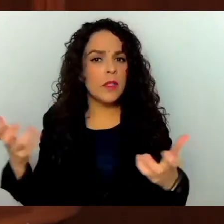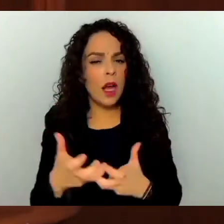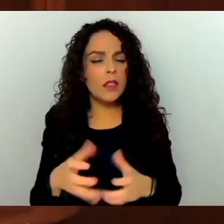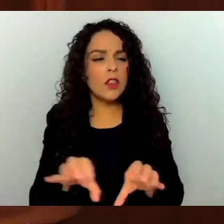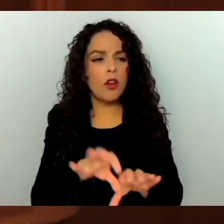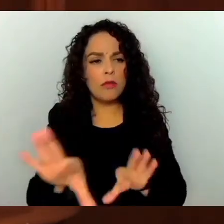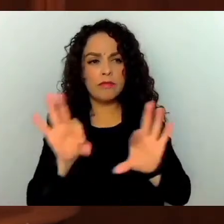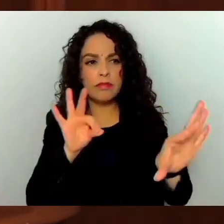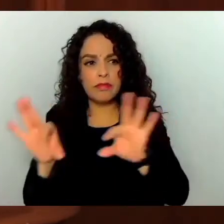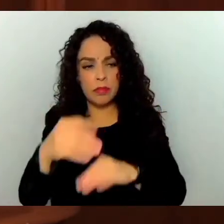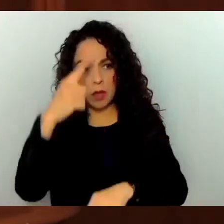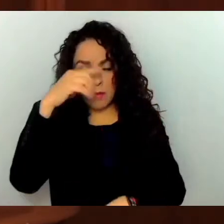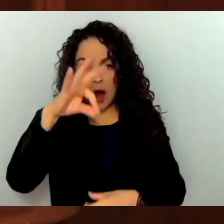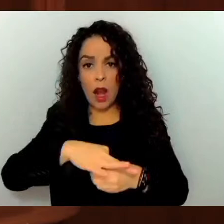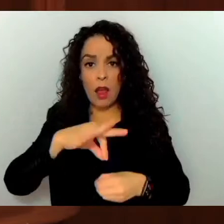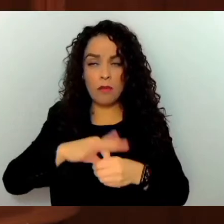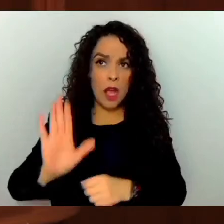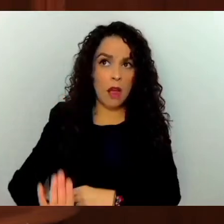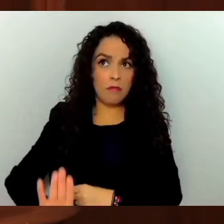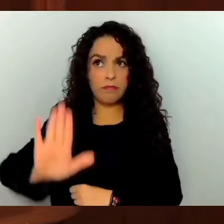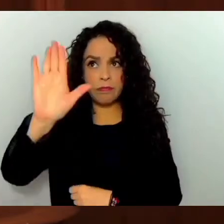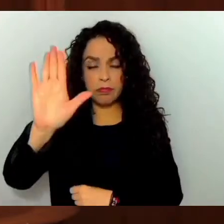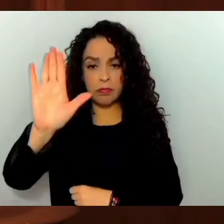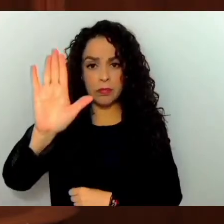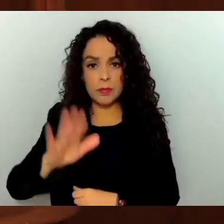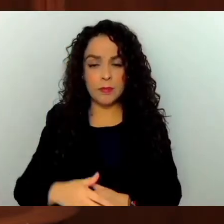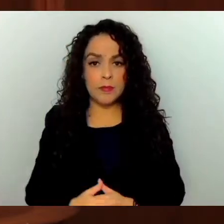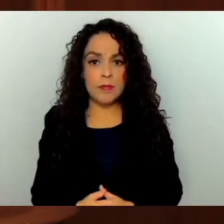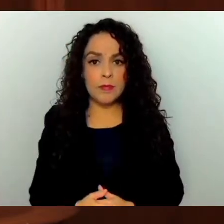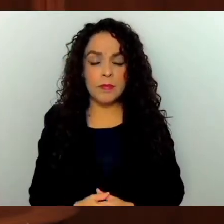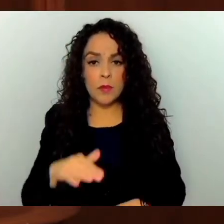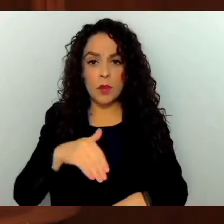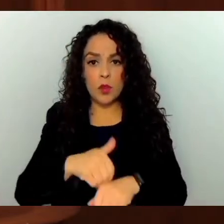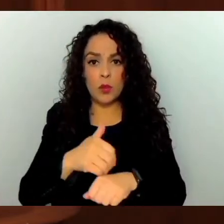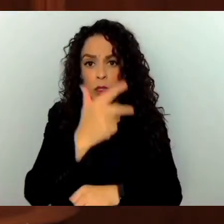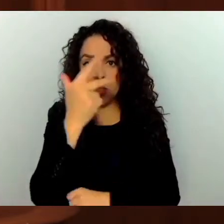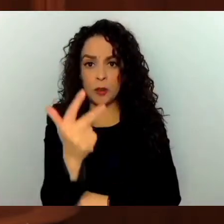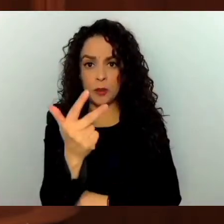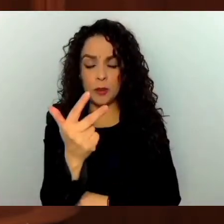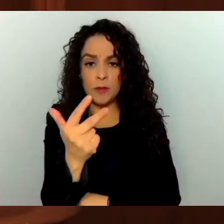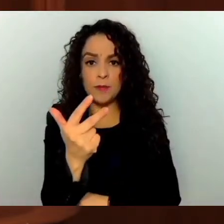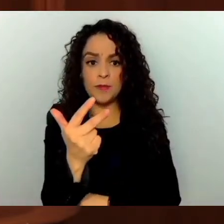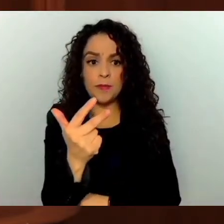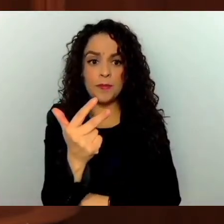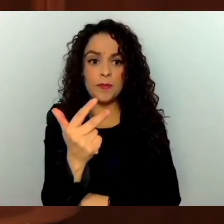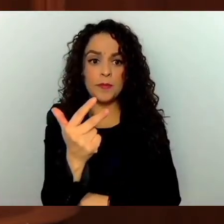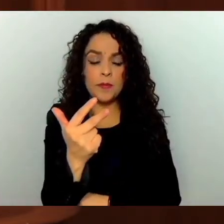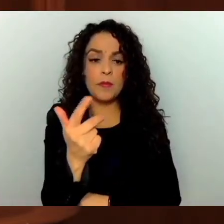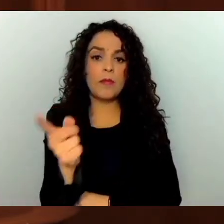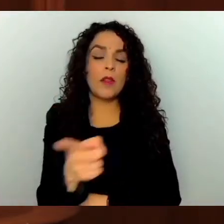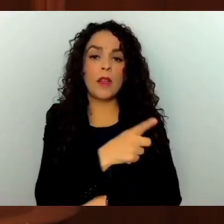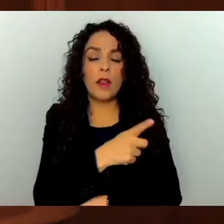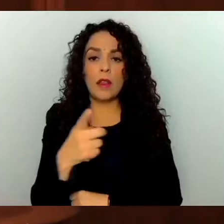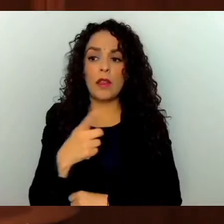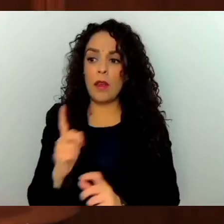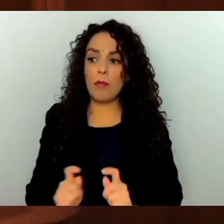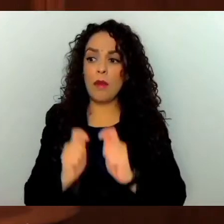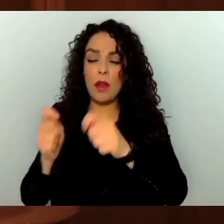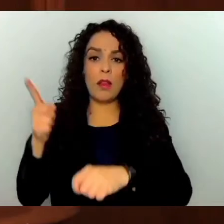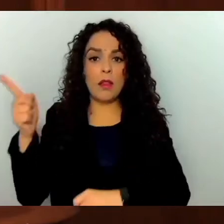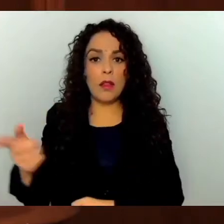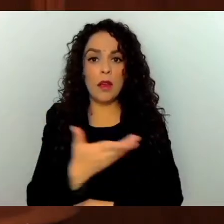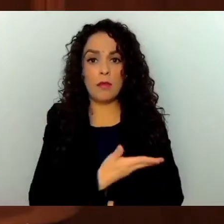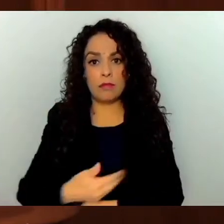para su votación por el Pleno de la Asamblea. Octava, el dictamen de la designación deberá ser remitida a la presidencia de la